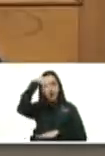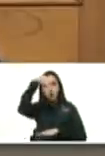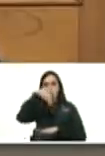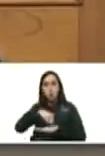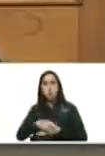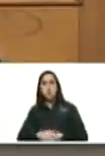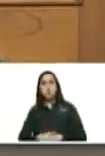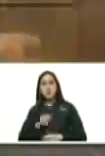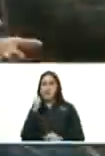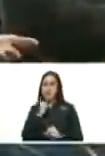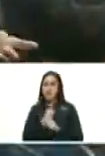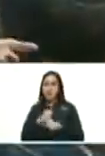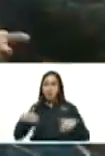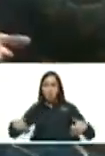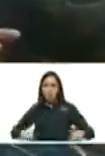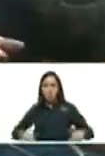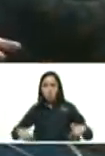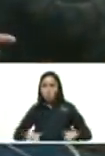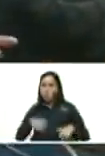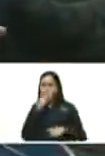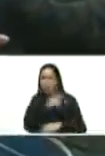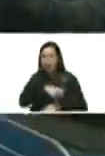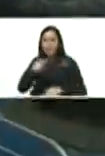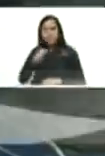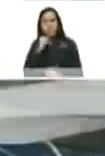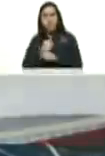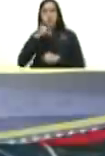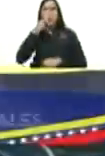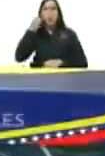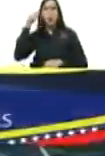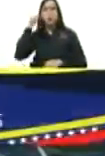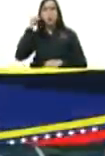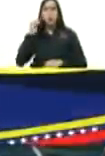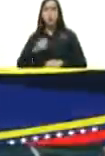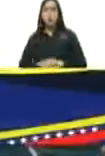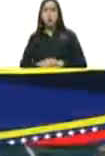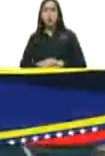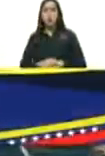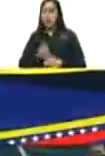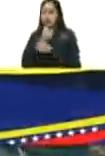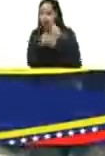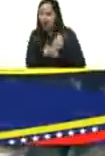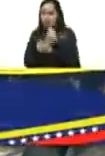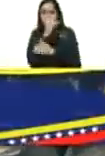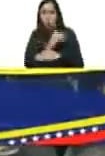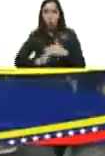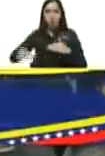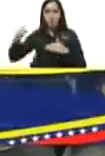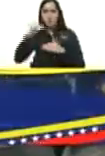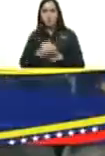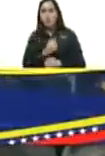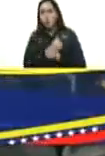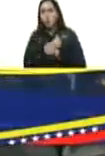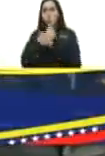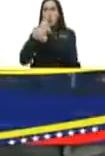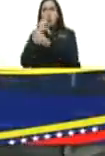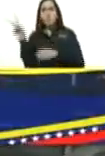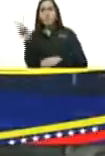con el trabajo y el esfuerzo de los trabajadores y las trabajadoras con el amor inmenso por Venezuela